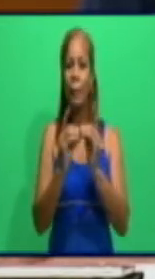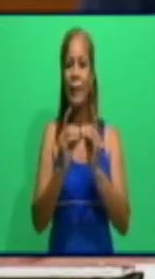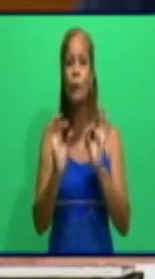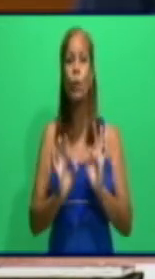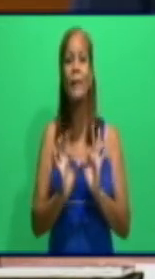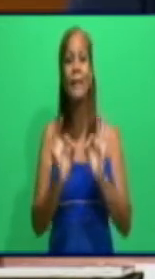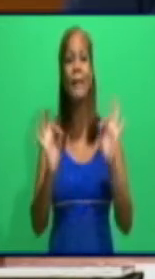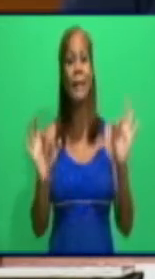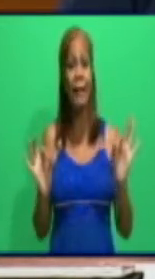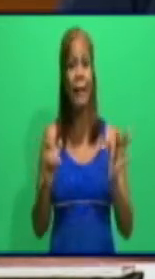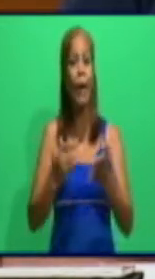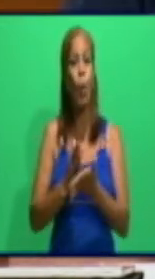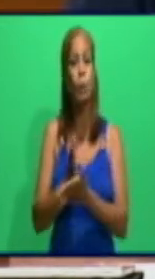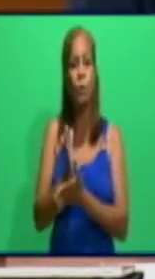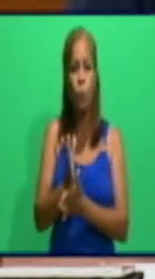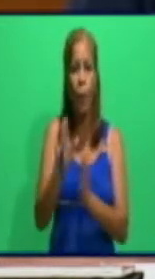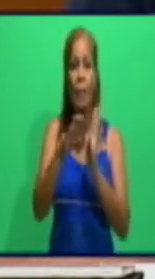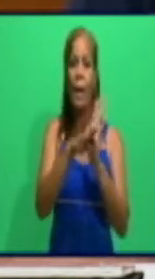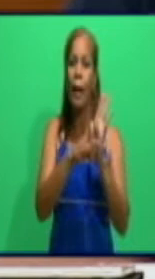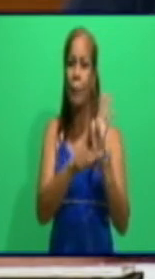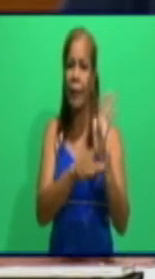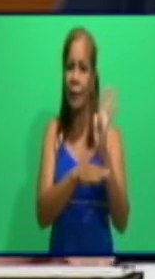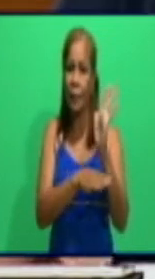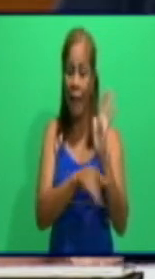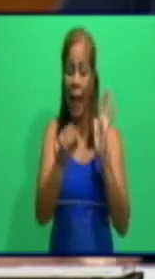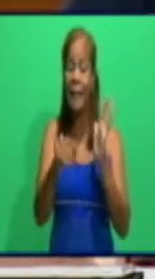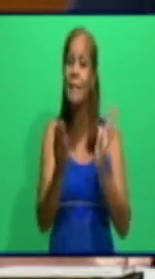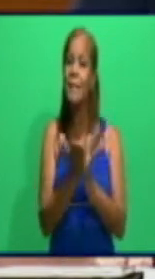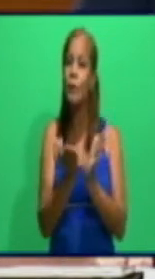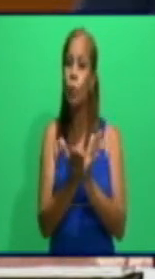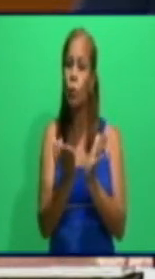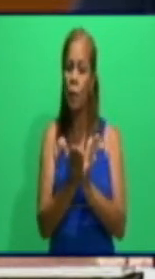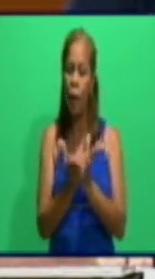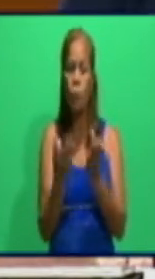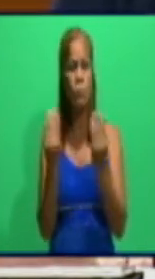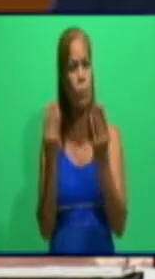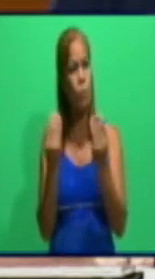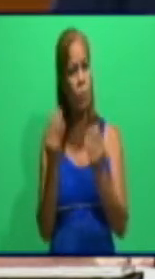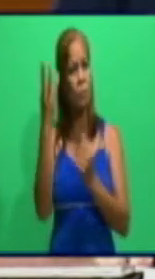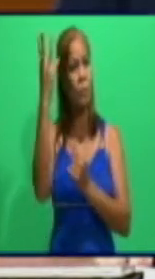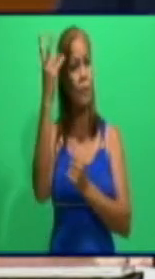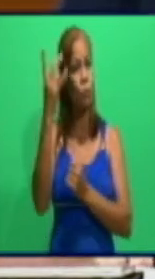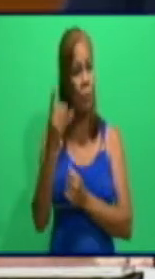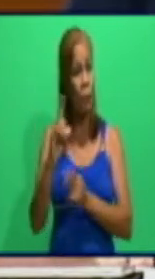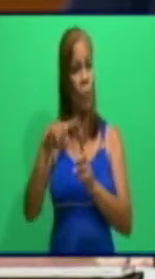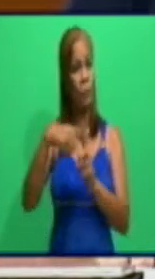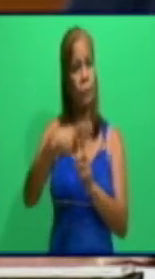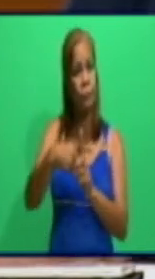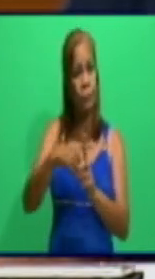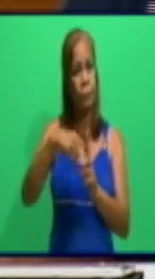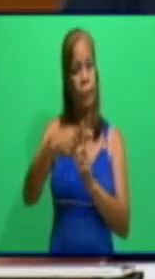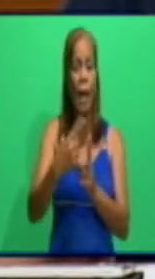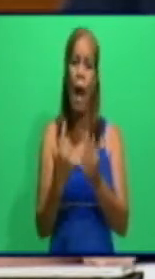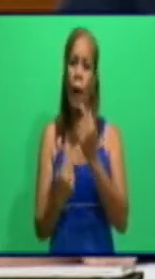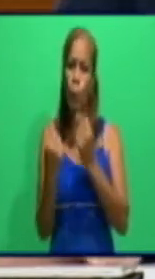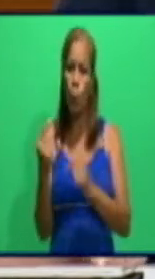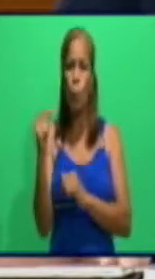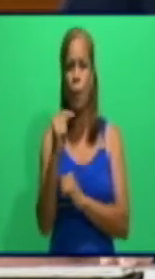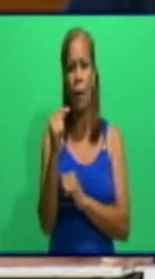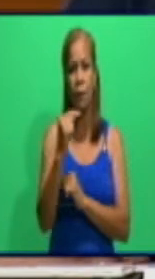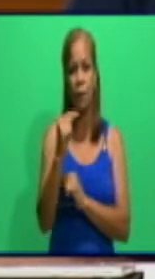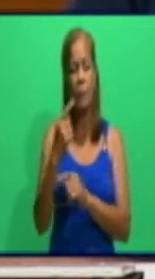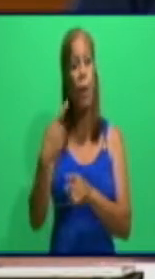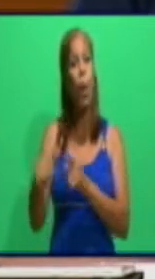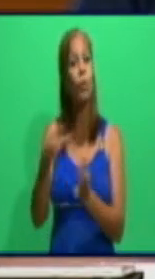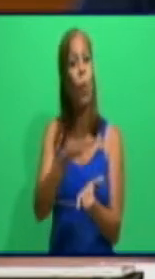los protocolos. Ahí se estudiaron un número importante de pacientes, que muchos ya han llegado negativos, otros están pendientes